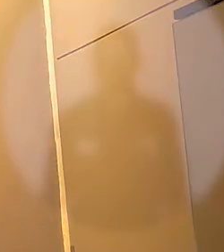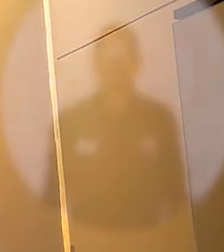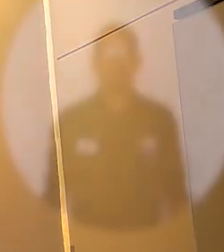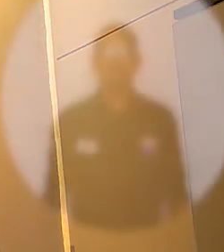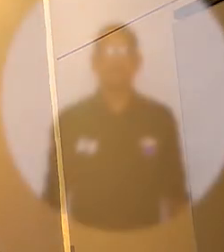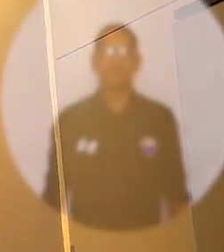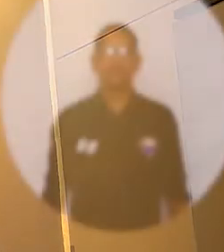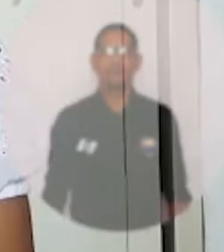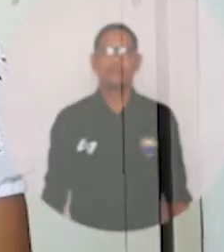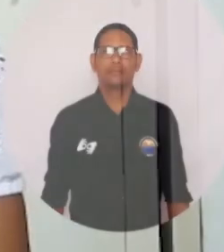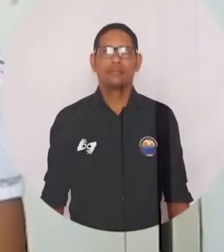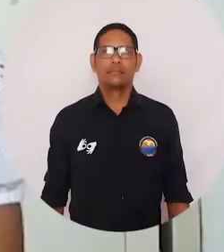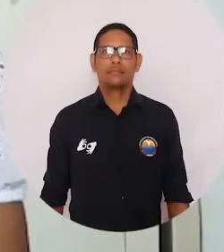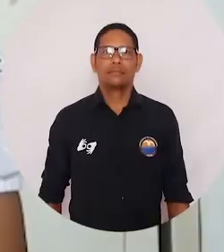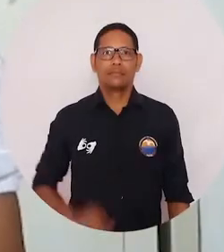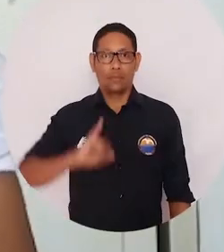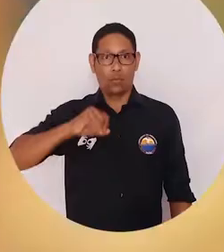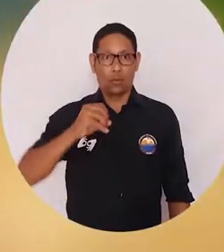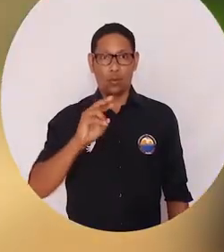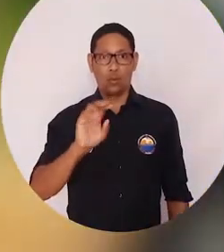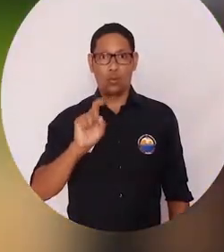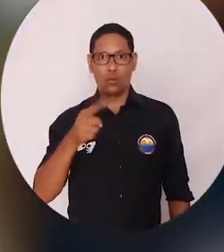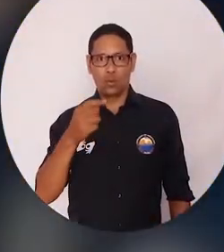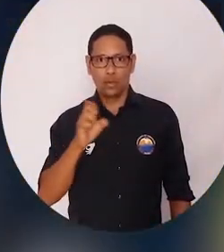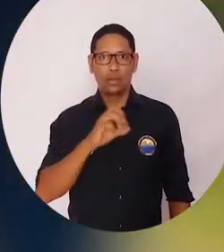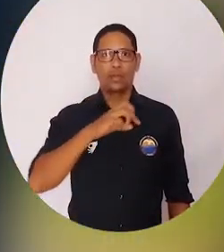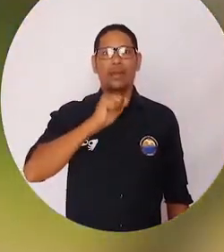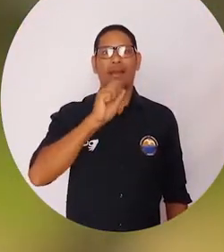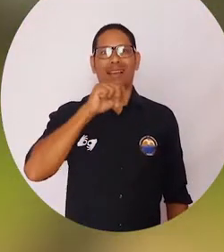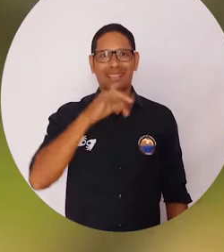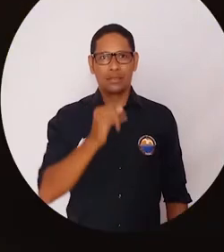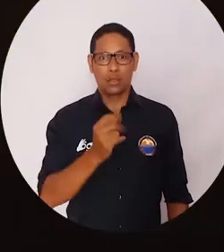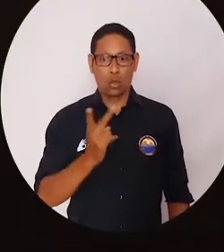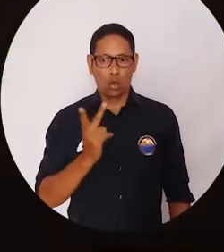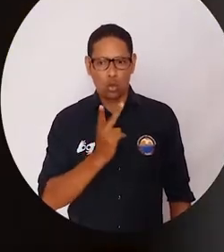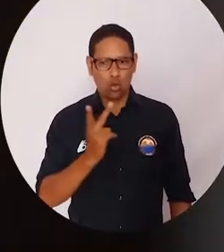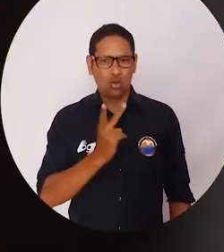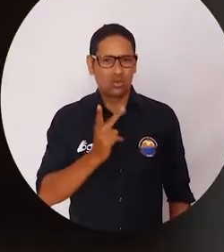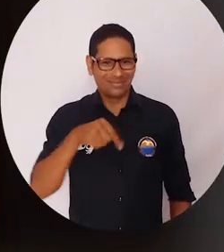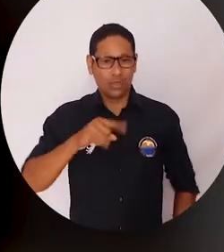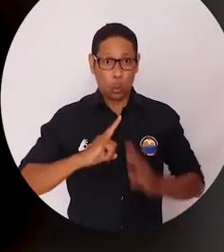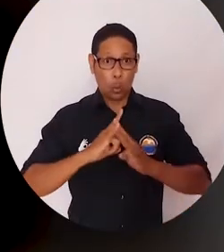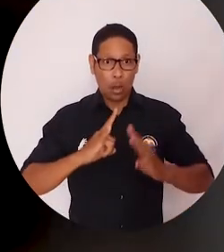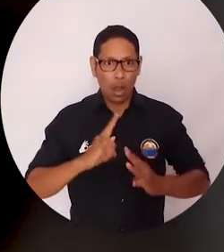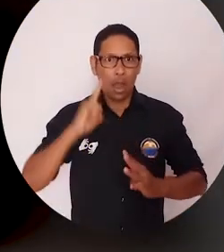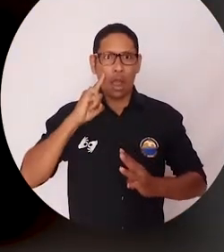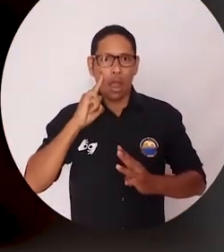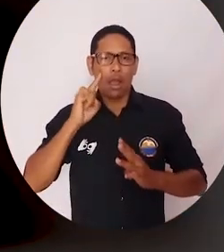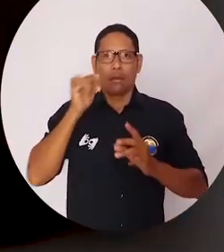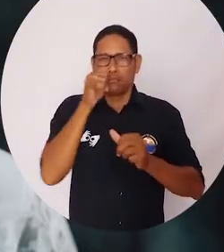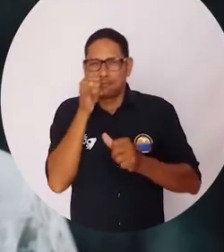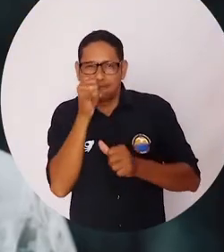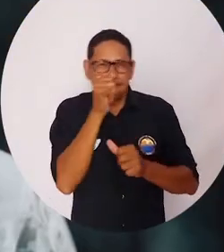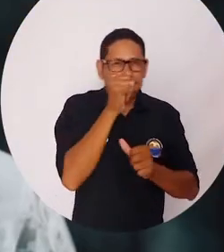Jorge Pérez y Engie Martínez son dos realizadores audiovisuales de la Universidad del Magdalena que traspasaron fronteras y llevaron su